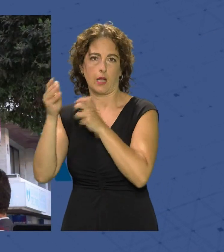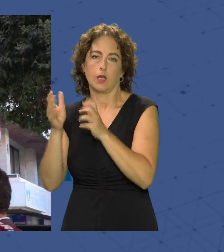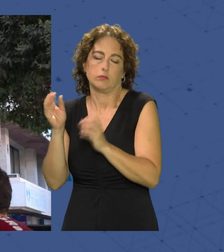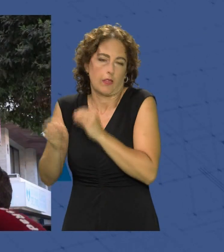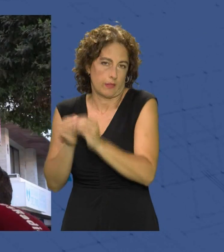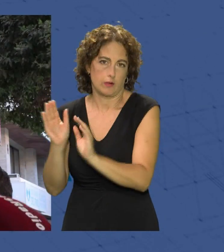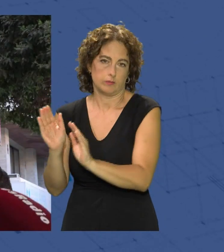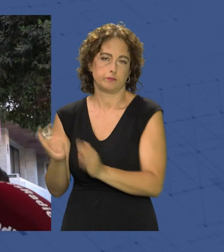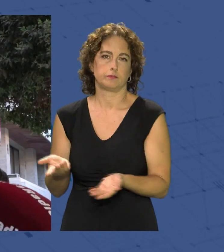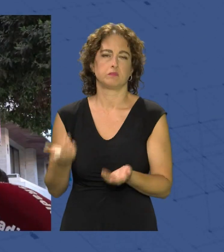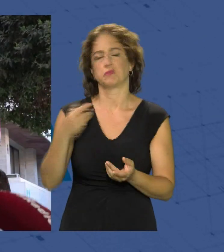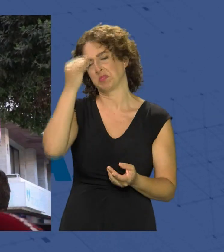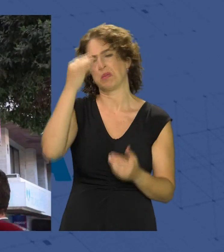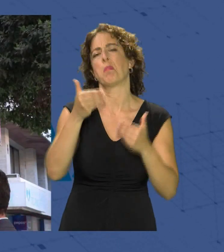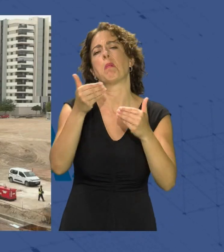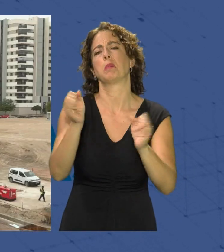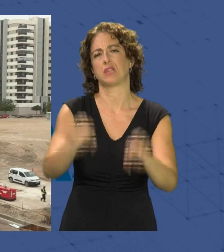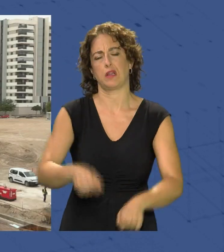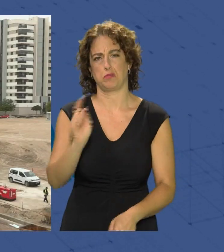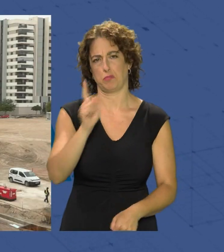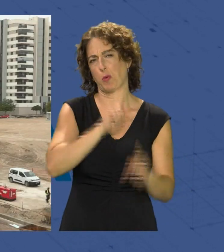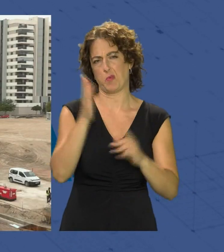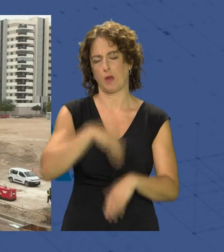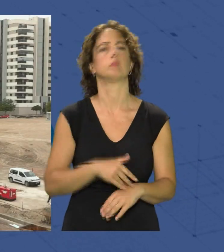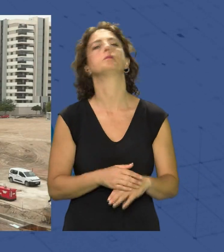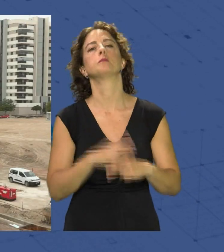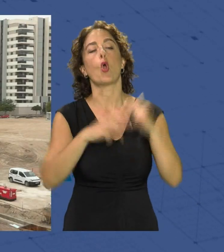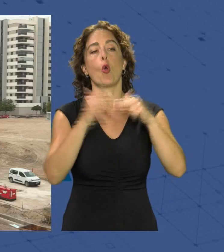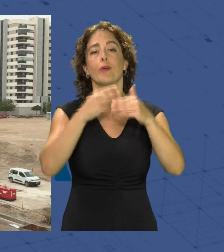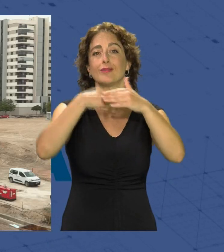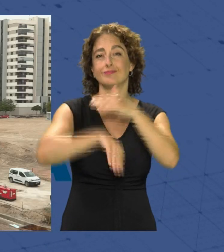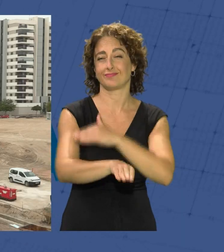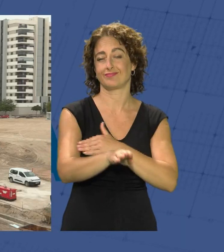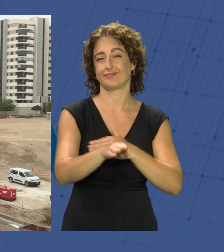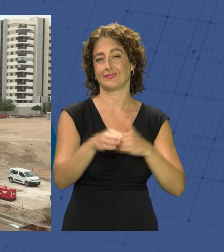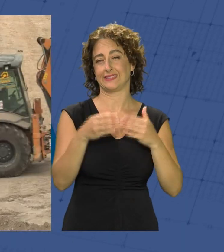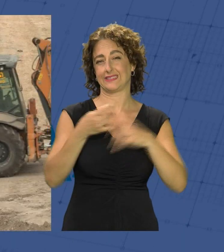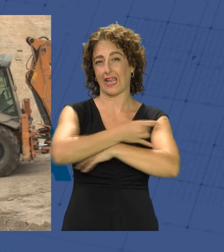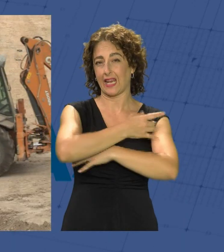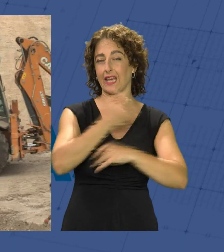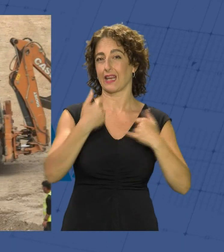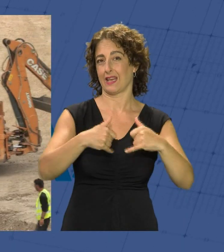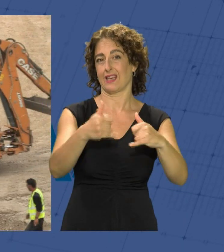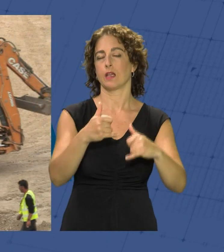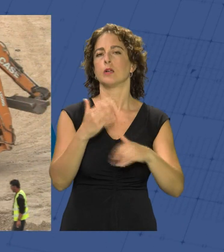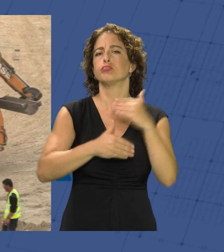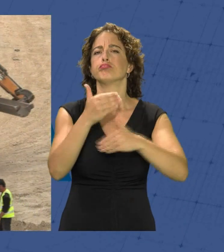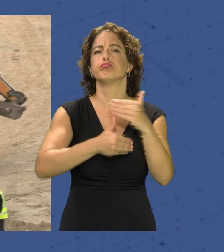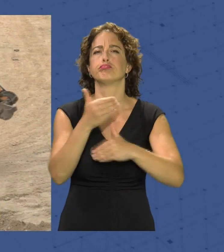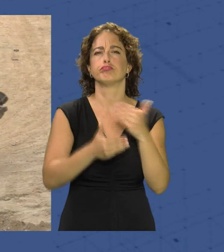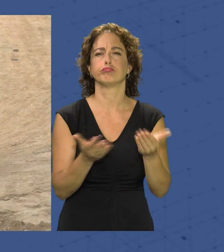adoptar y bueno entendemos que no va a haber mayos problemas las obras del soterramiento de las vías del tren en Almería han permitido hasta el momento avanzar en el